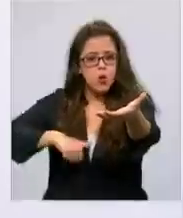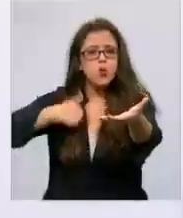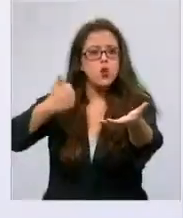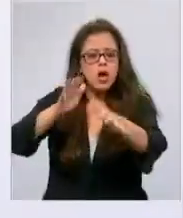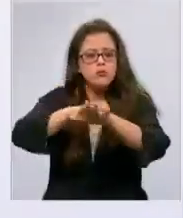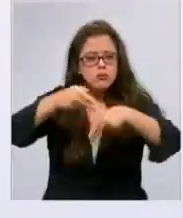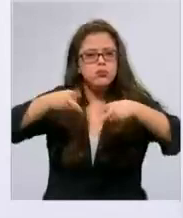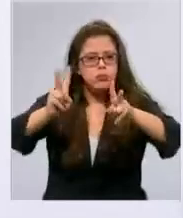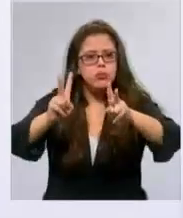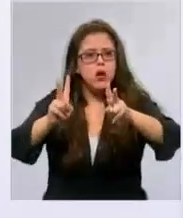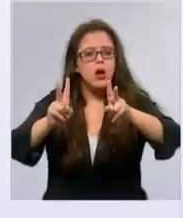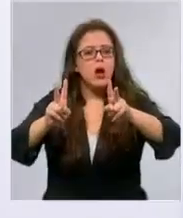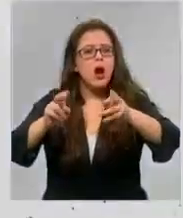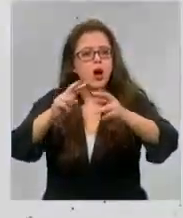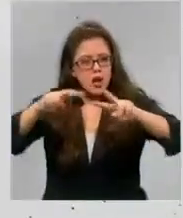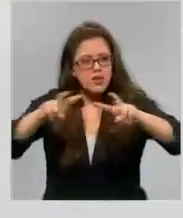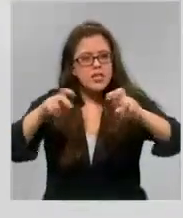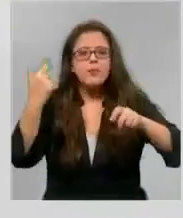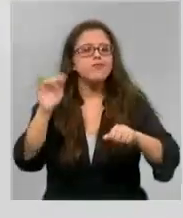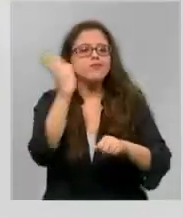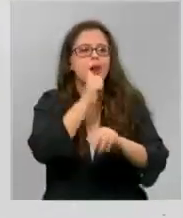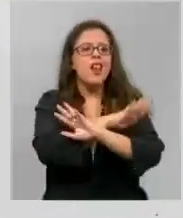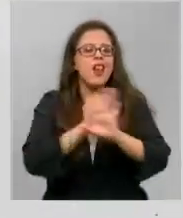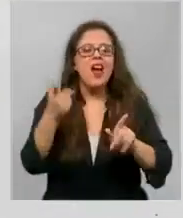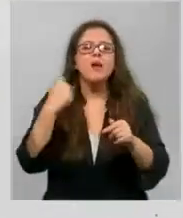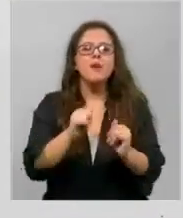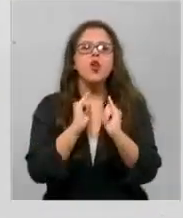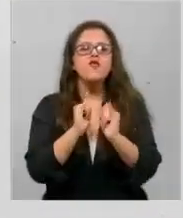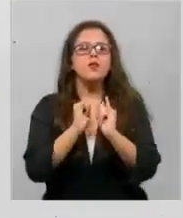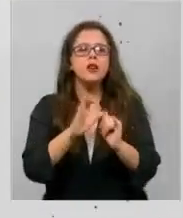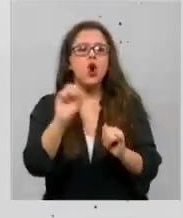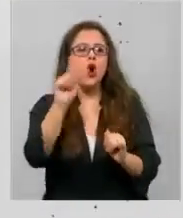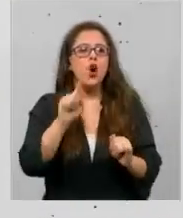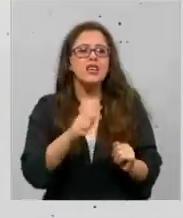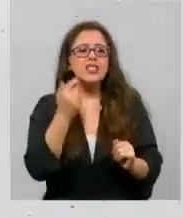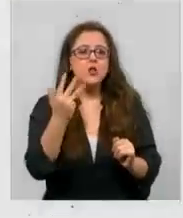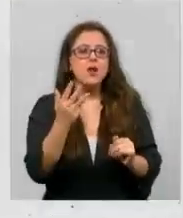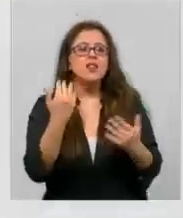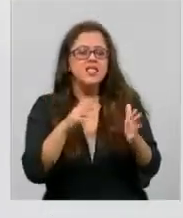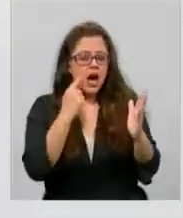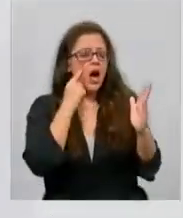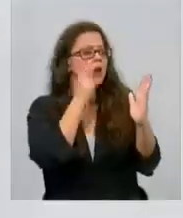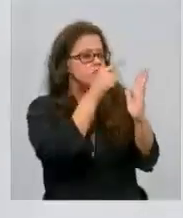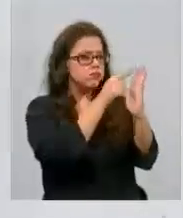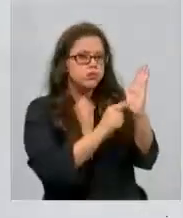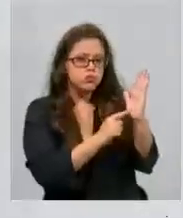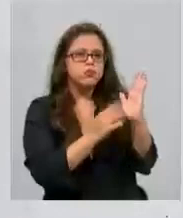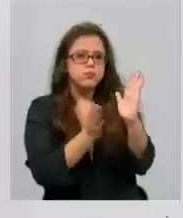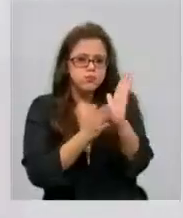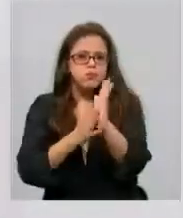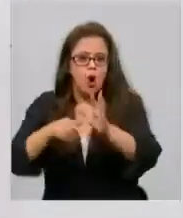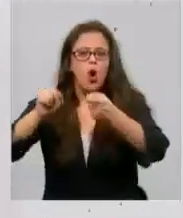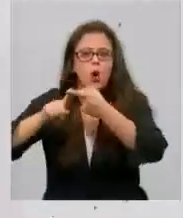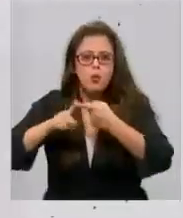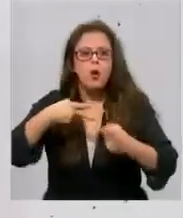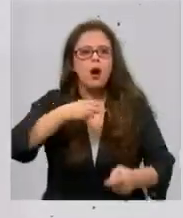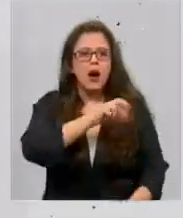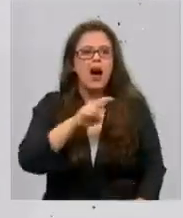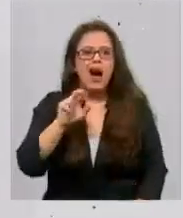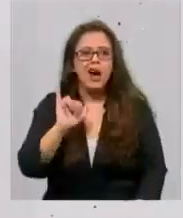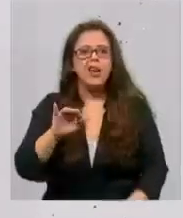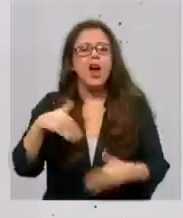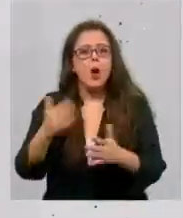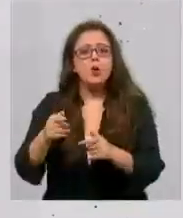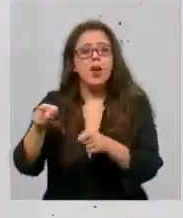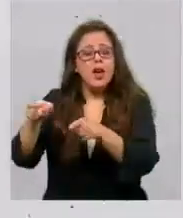se revisara y no se encontró nada. Pero en su informe, el OS9 ya daba por sentada la participación de Harry Prado, a pesar